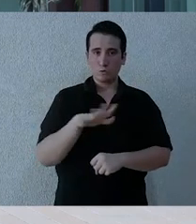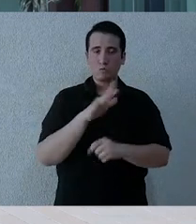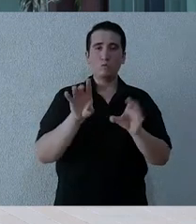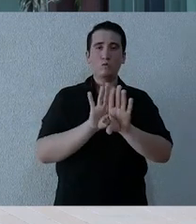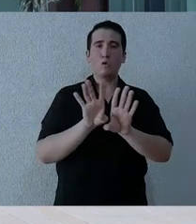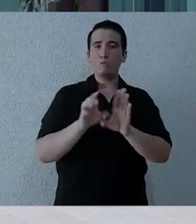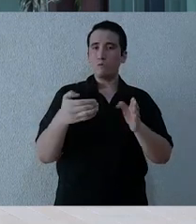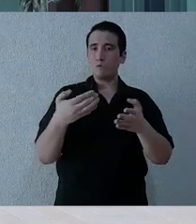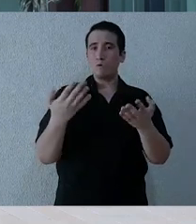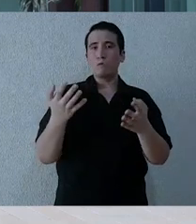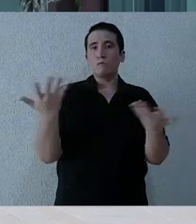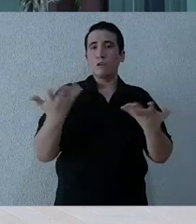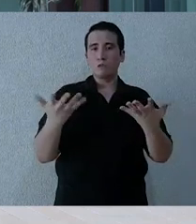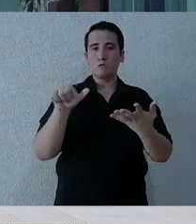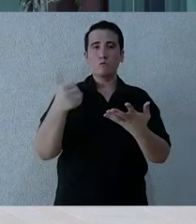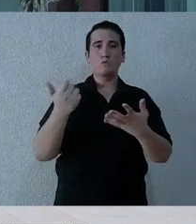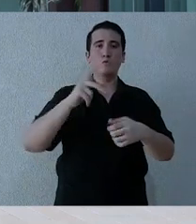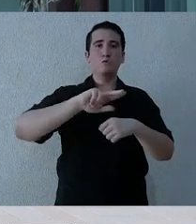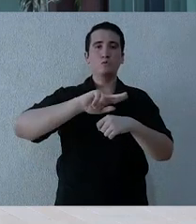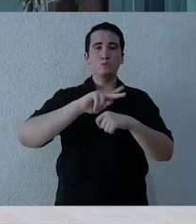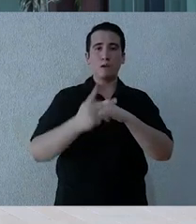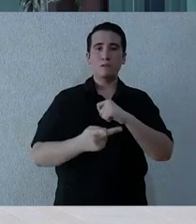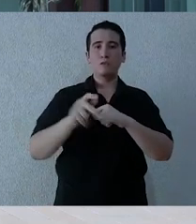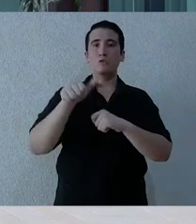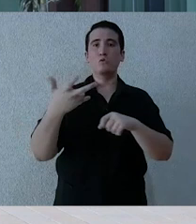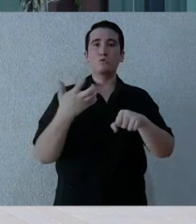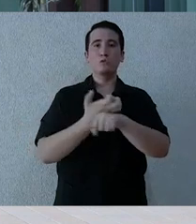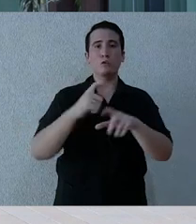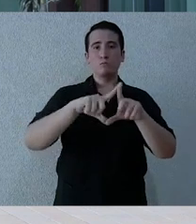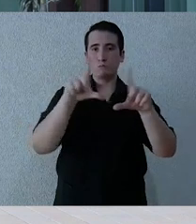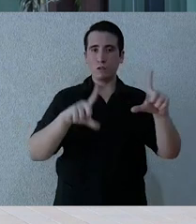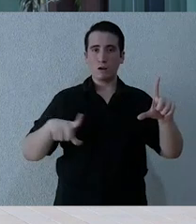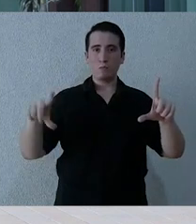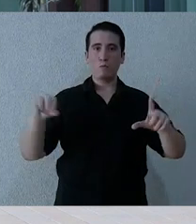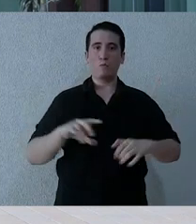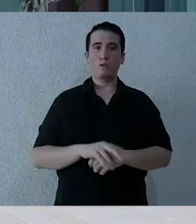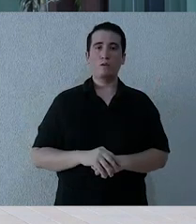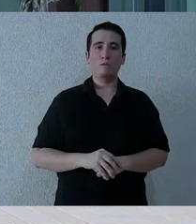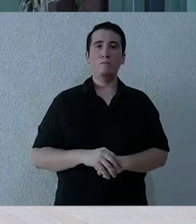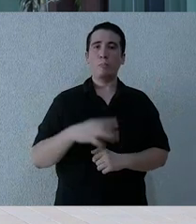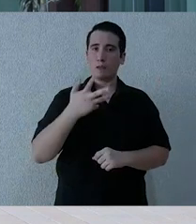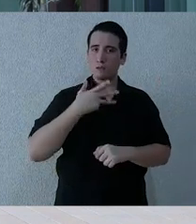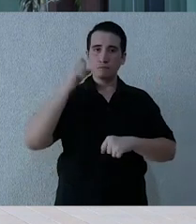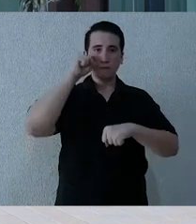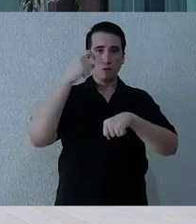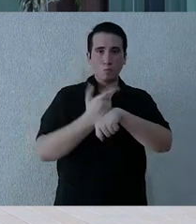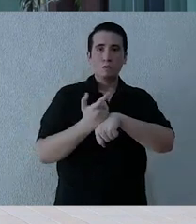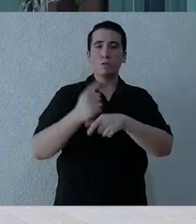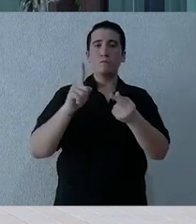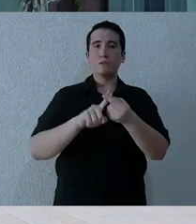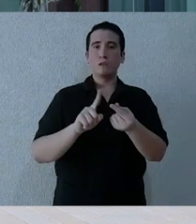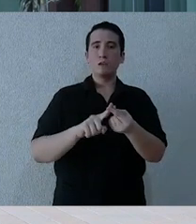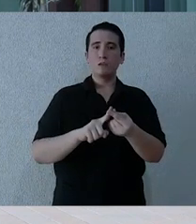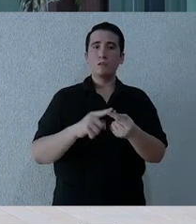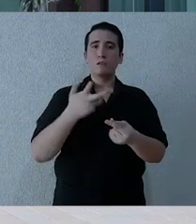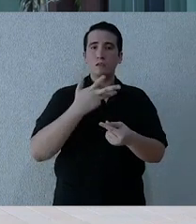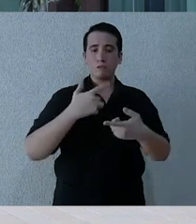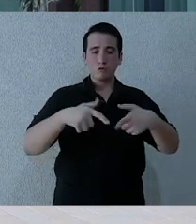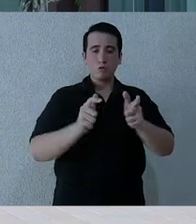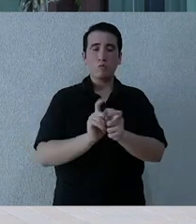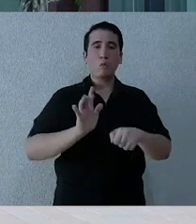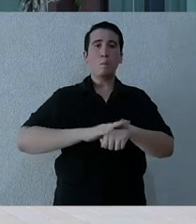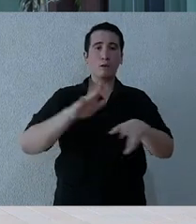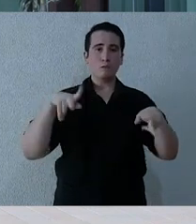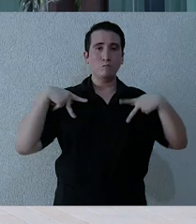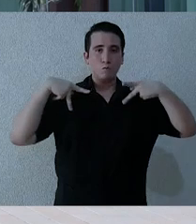entrará en funcionamiento para apoyar a los hospitales del gobierno federal, ya que como ha sido de dominio público, hace una semana la delegada del